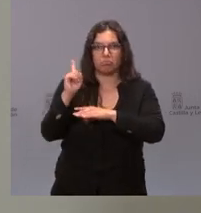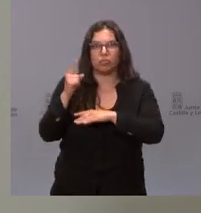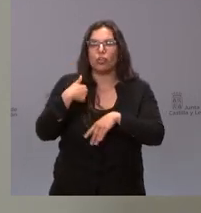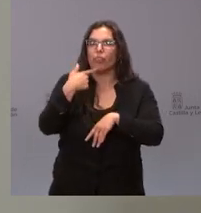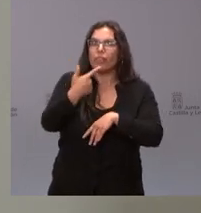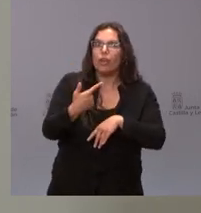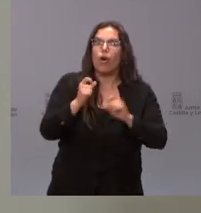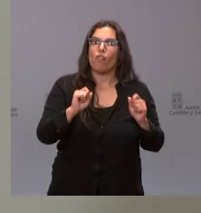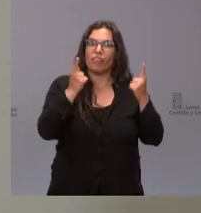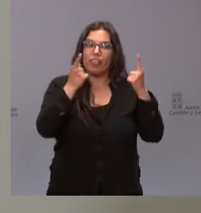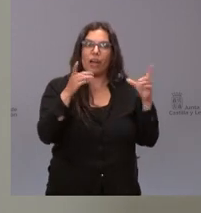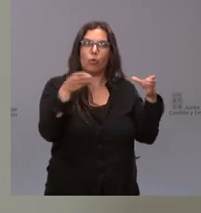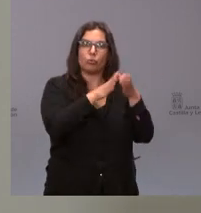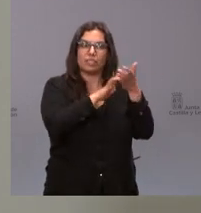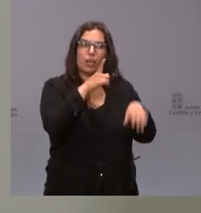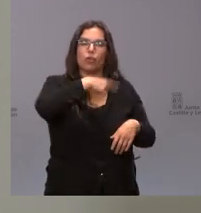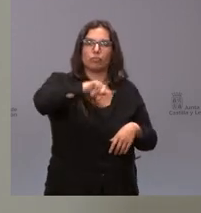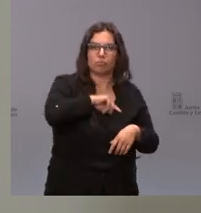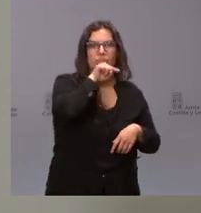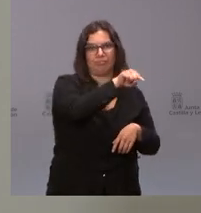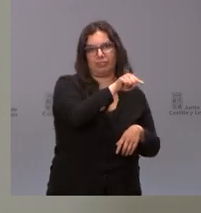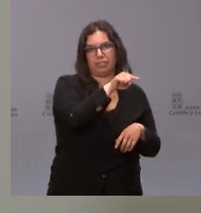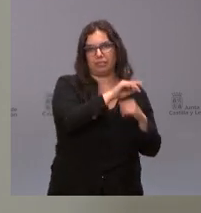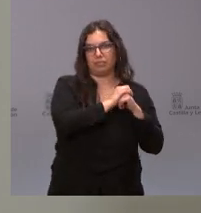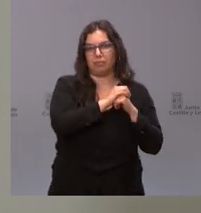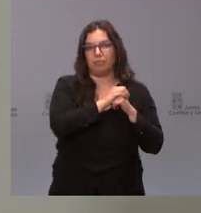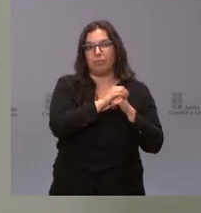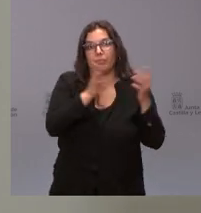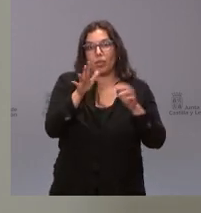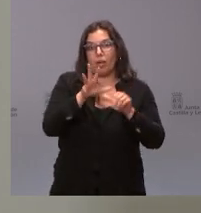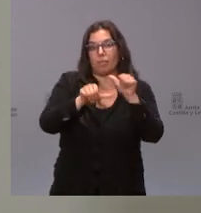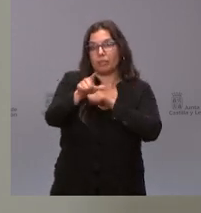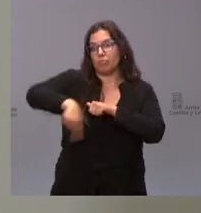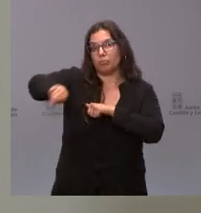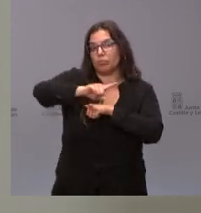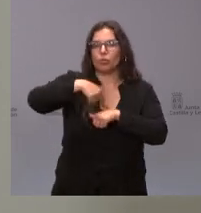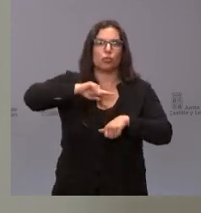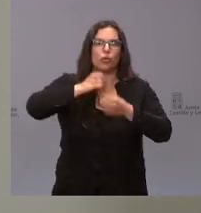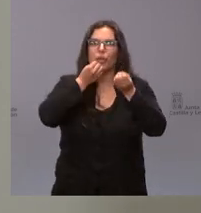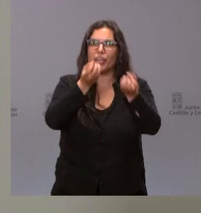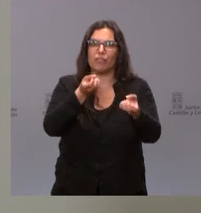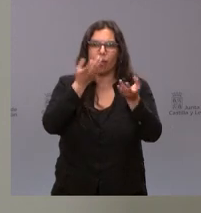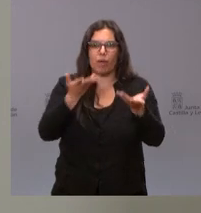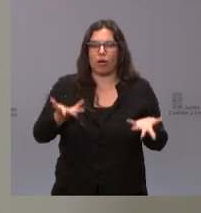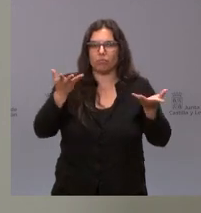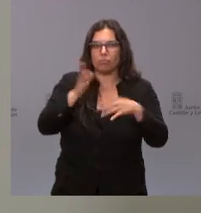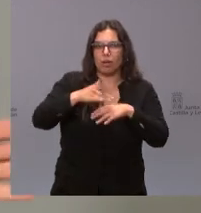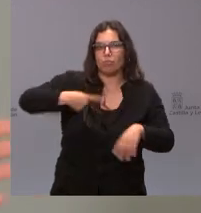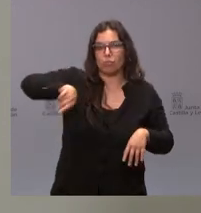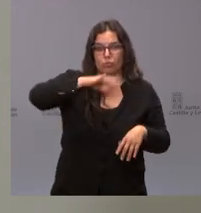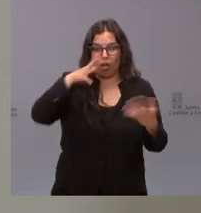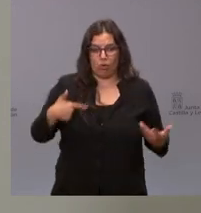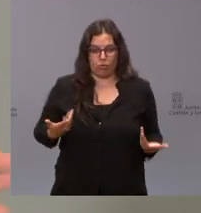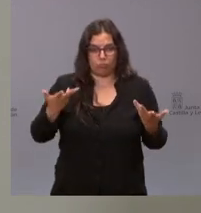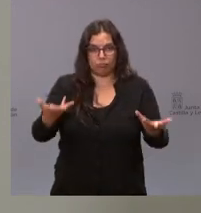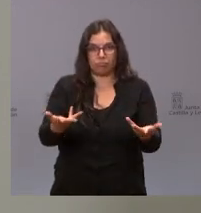es el cauce oficial que tiene la Junta de Castilla y León de comunicación y por tanto a partir de ahí lo que hacemos es informar está a su disposición yo lo estoy ahora